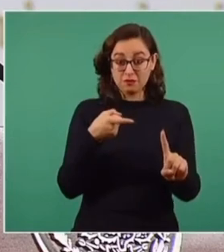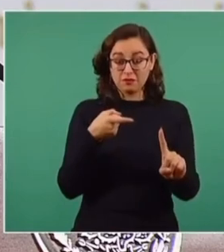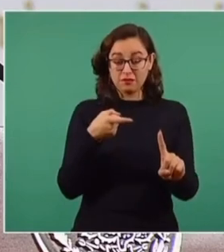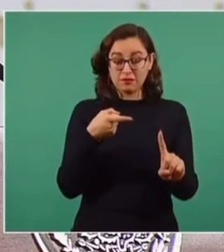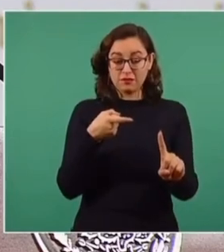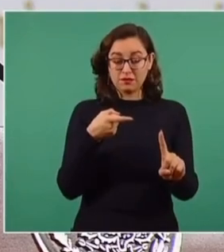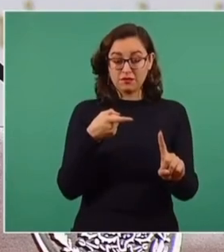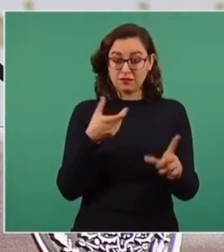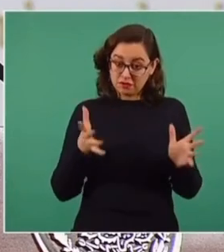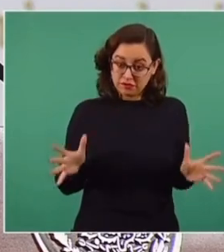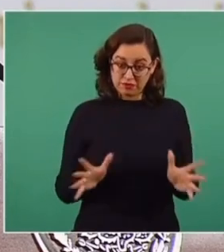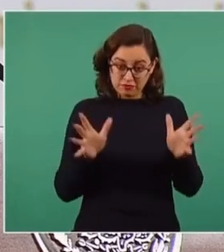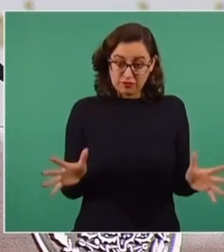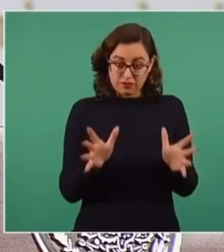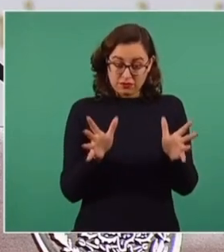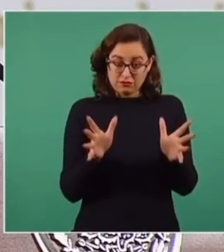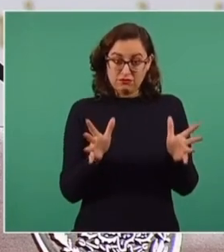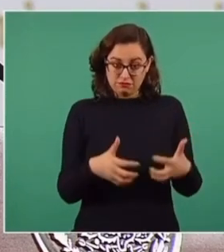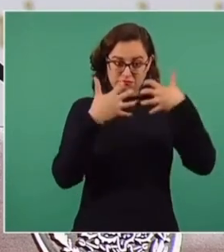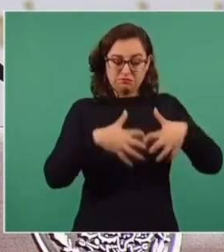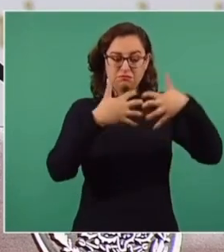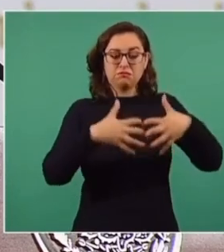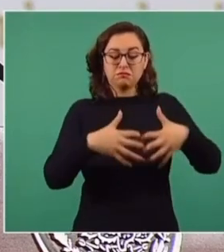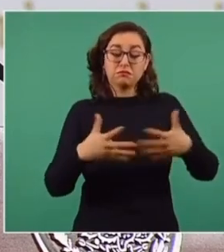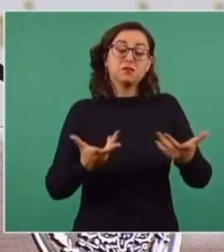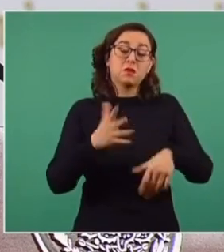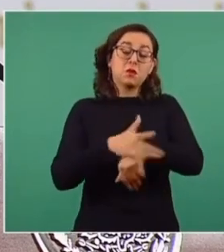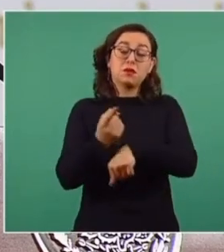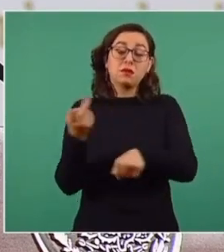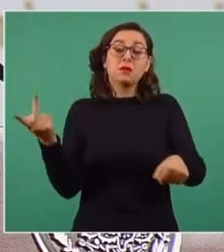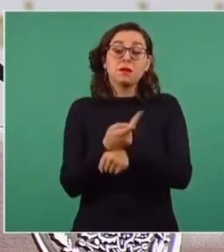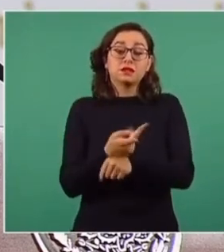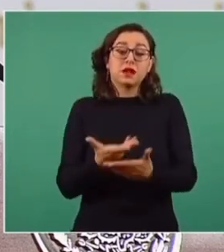levantarlas, porque querían los...